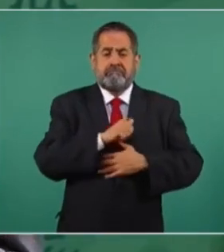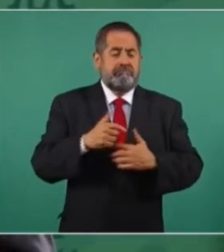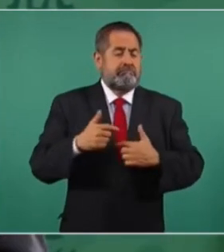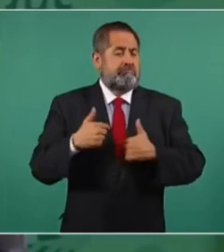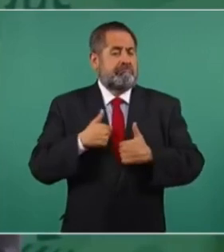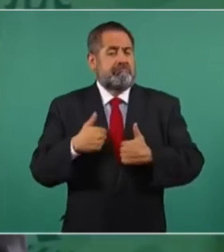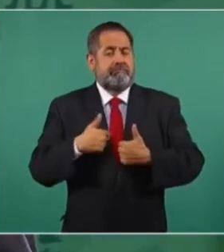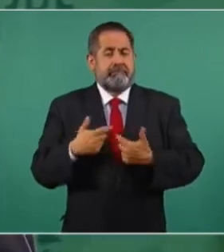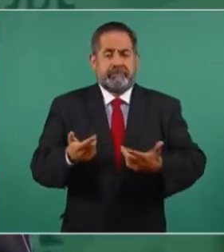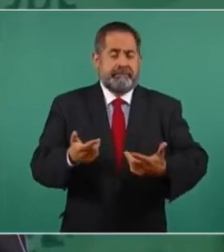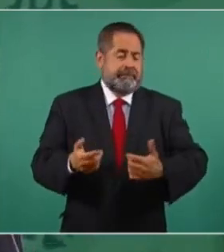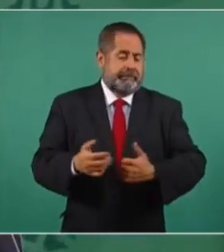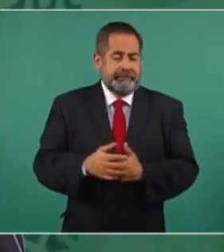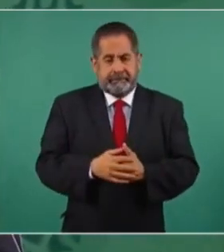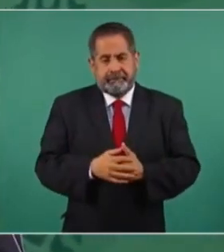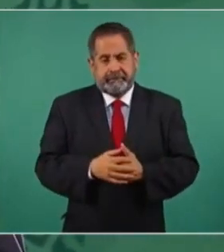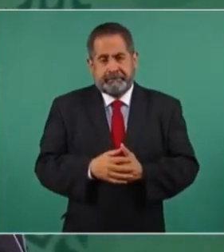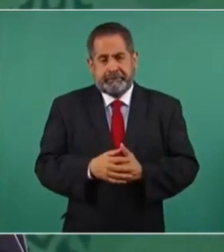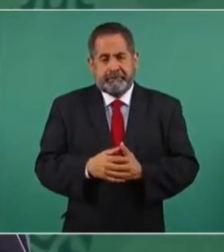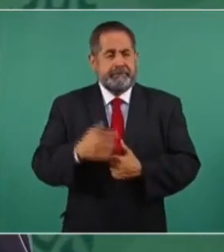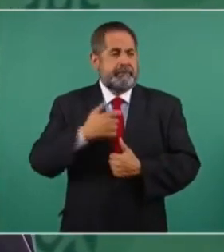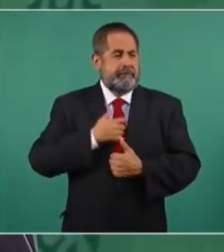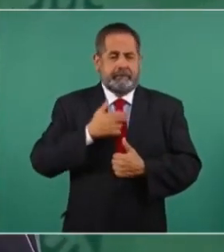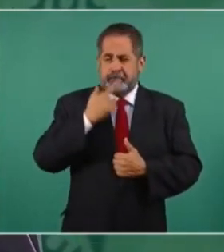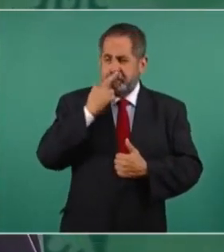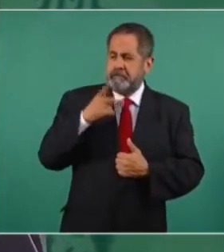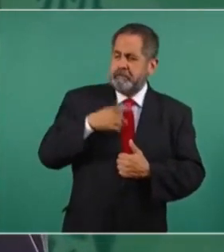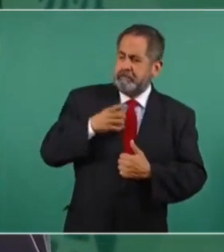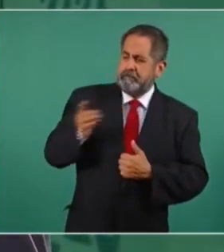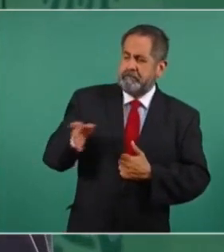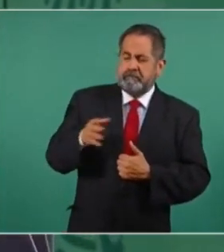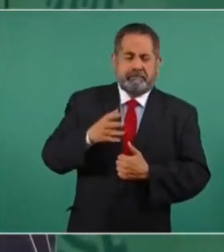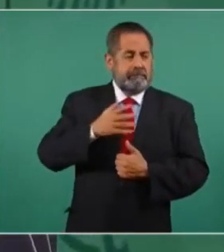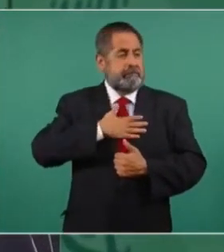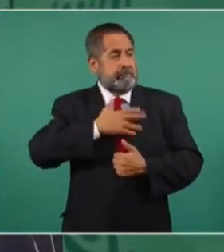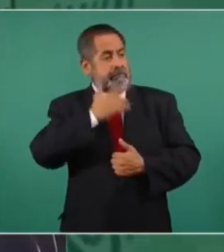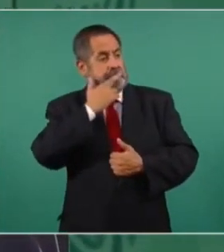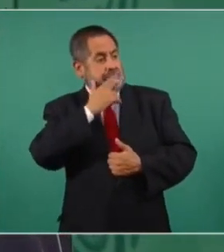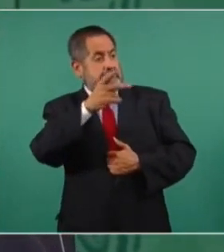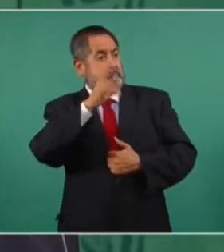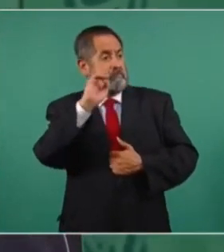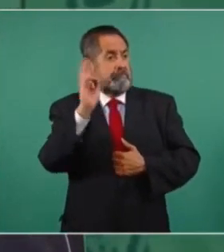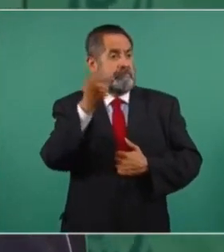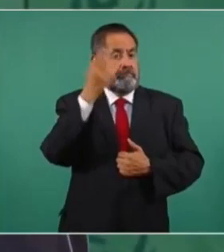soy mejor en lo académico,